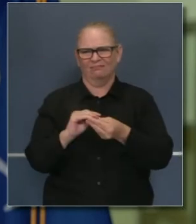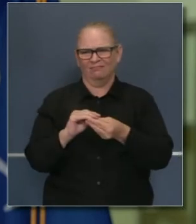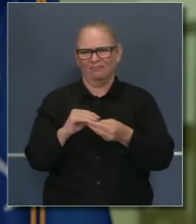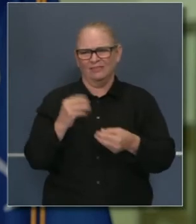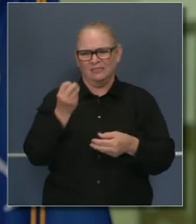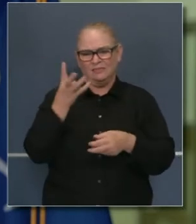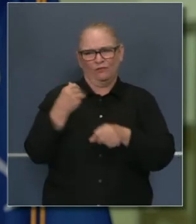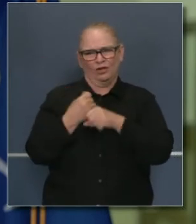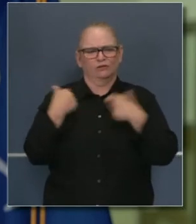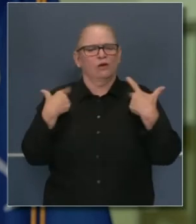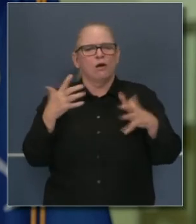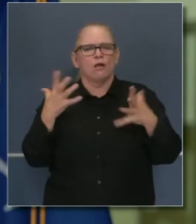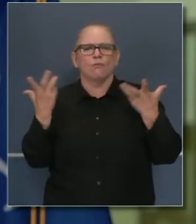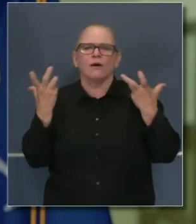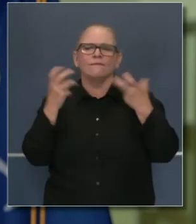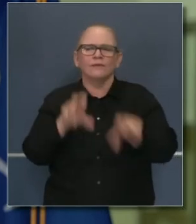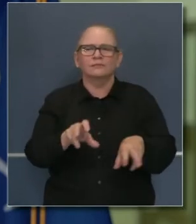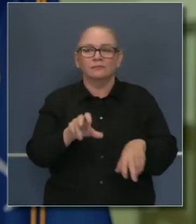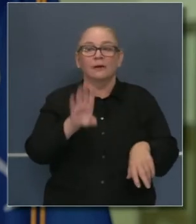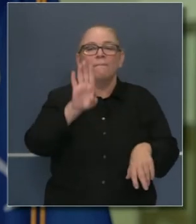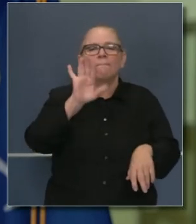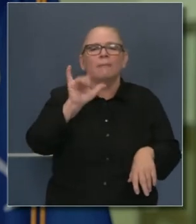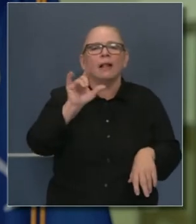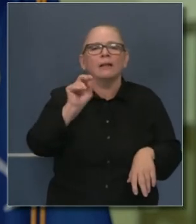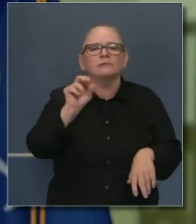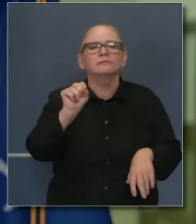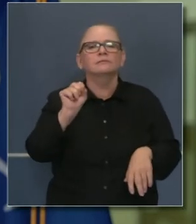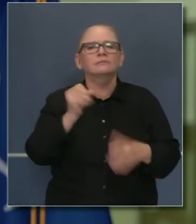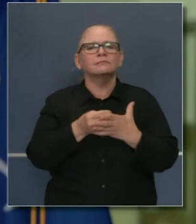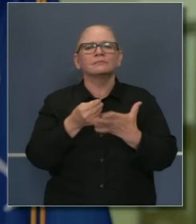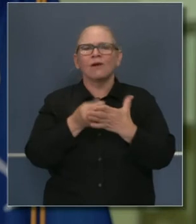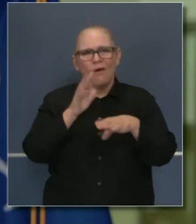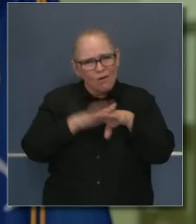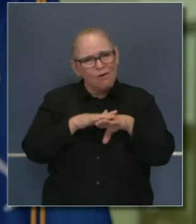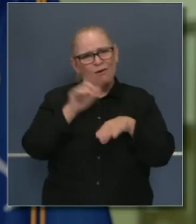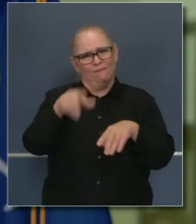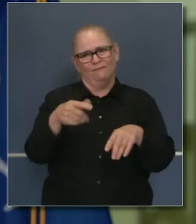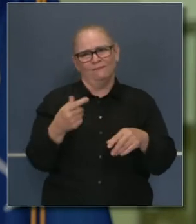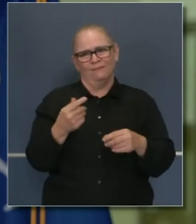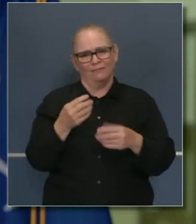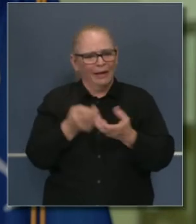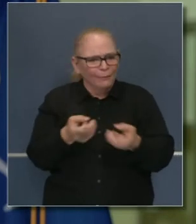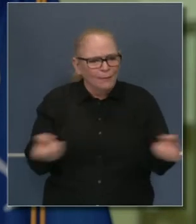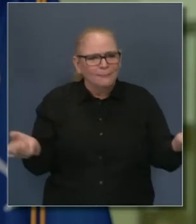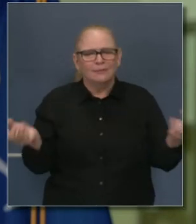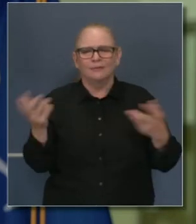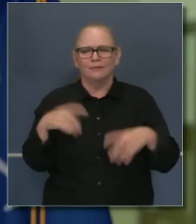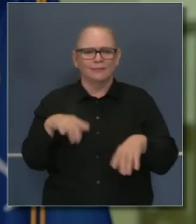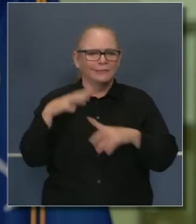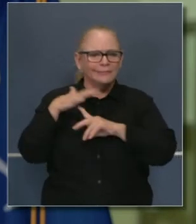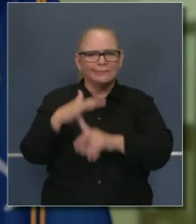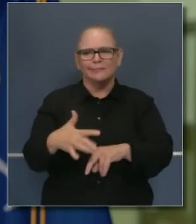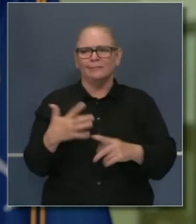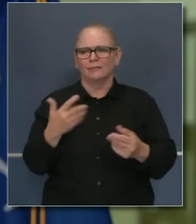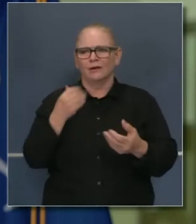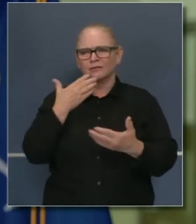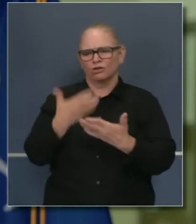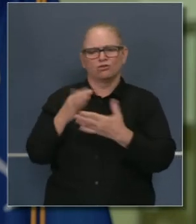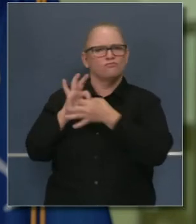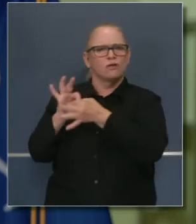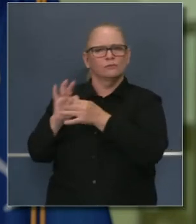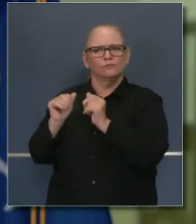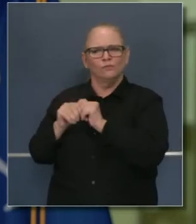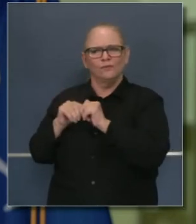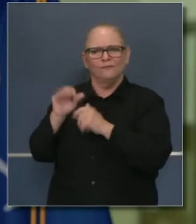dólares en los últimos años para adquirir más equipo, para establecer relaciones más estrechas